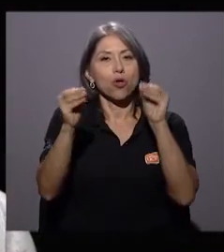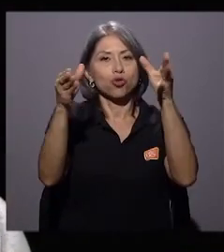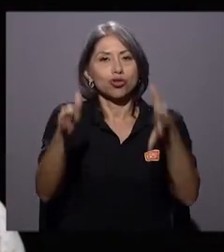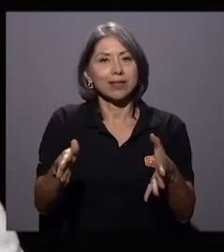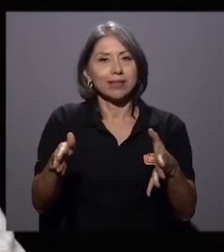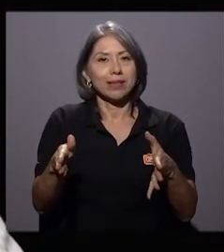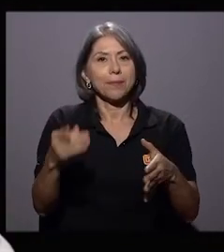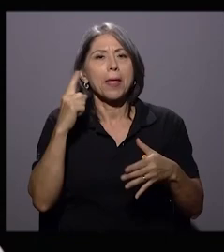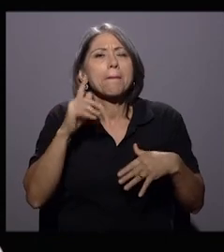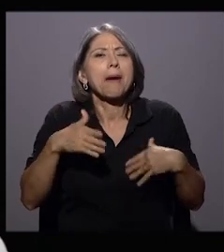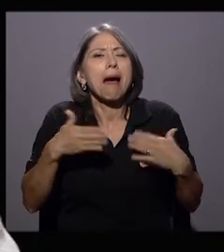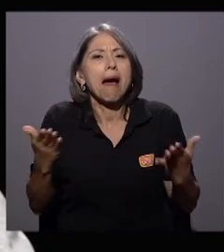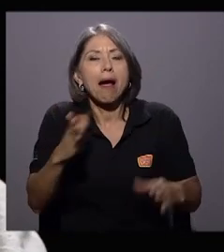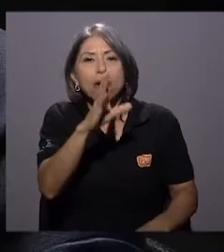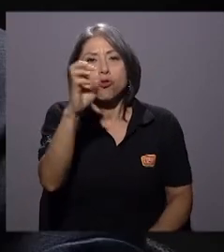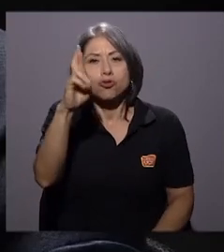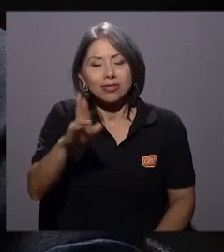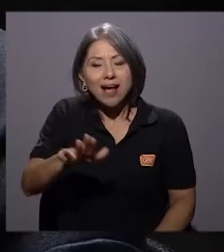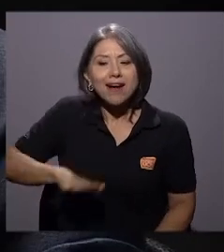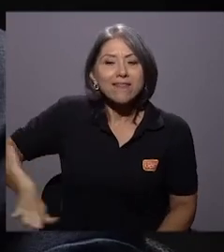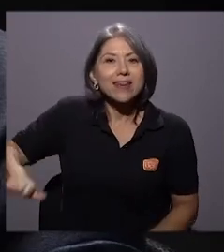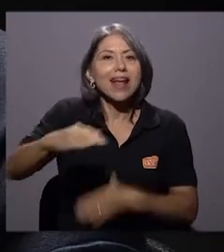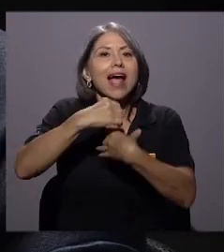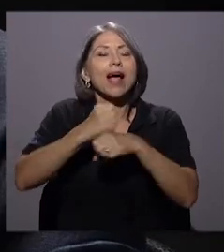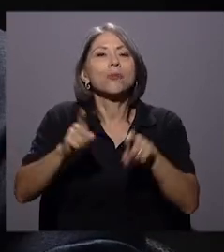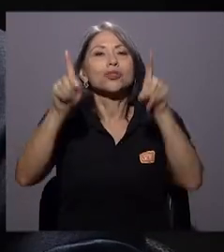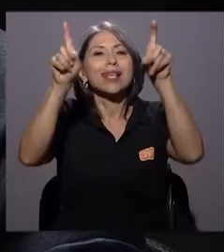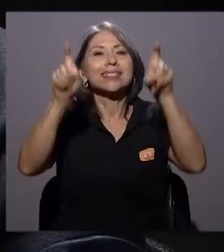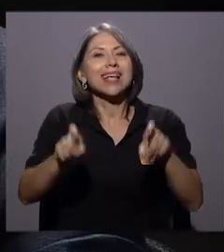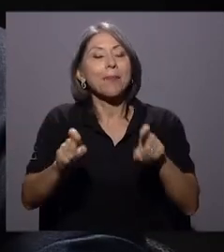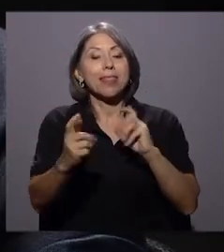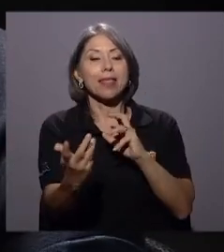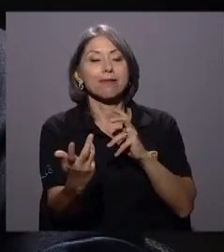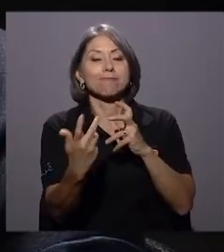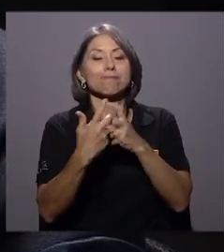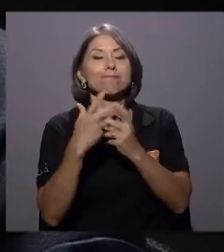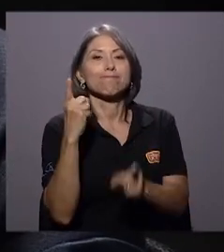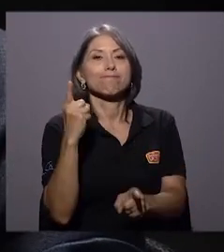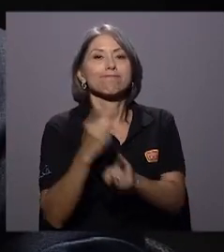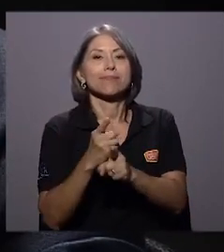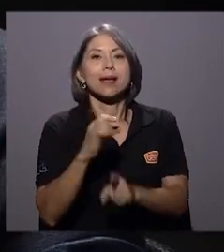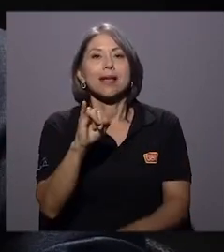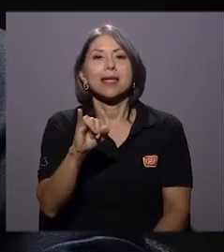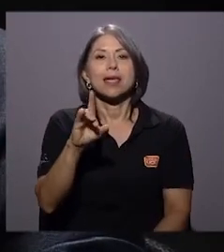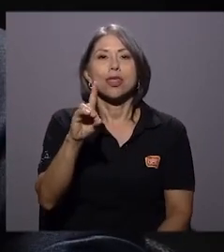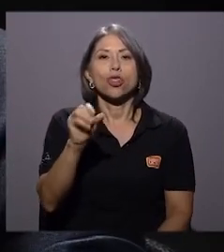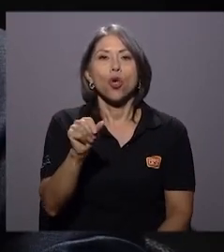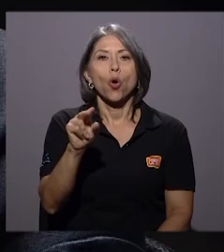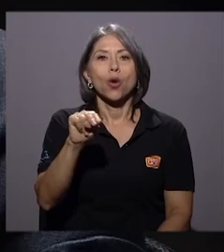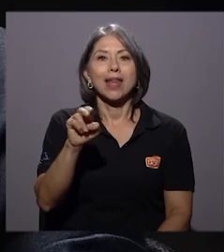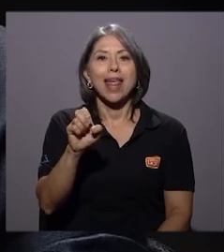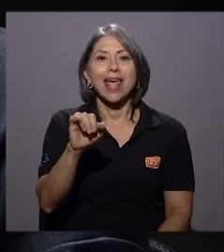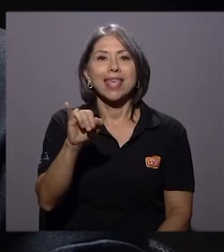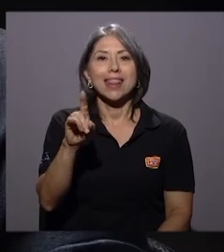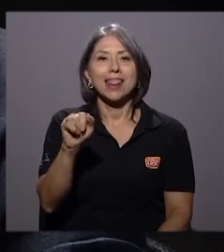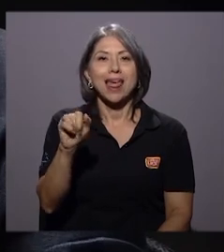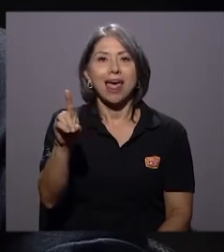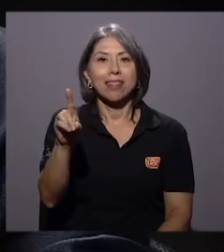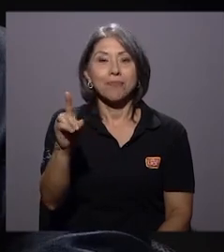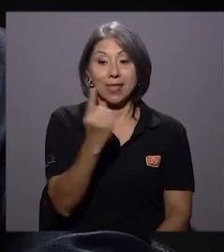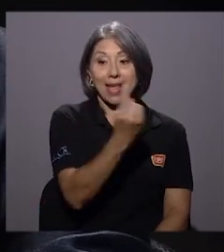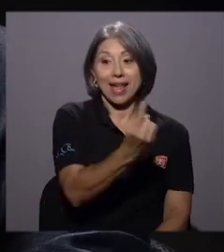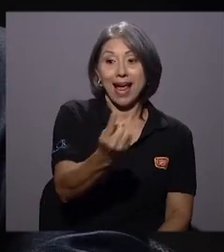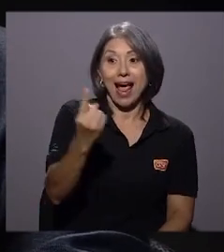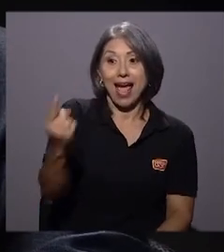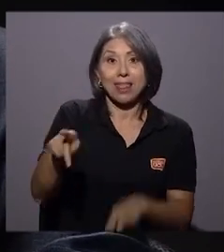Costa Rica logremos incorporar un examen de idoneidad, para que cada aspirante a maestro y profesor presente